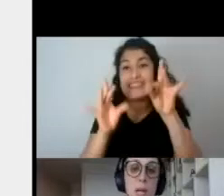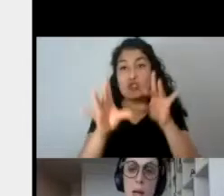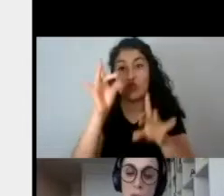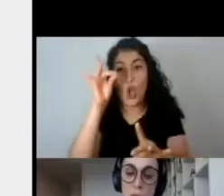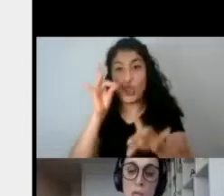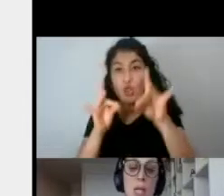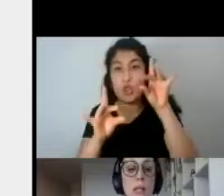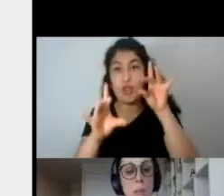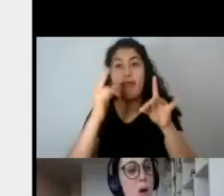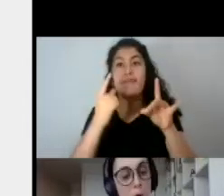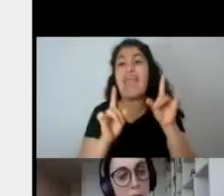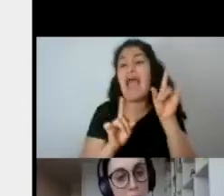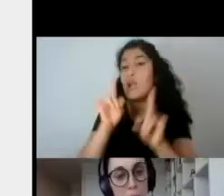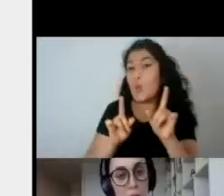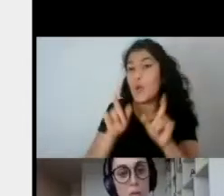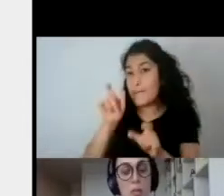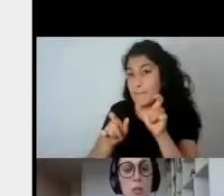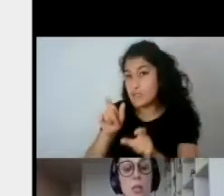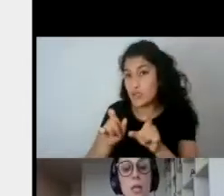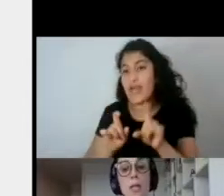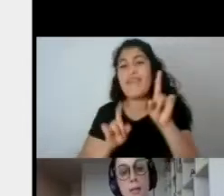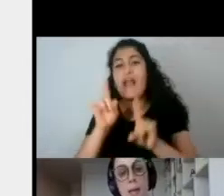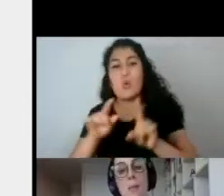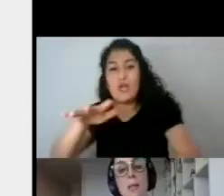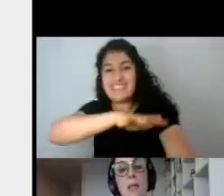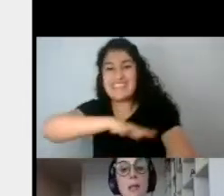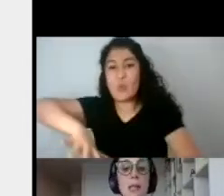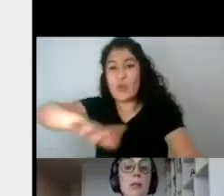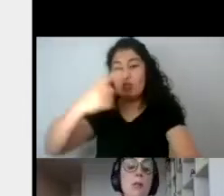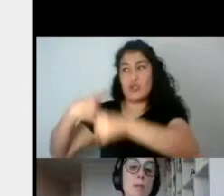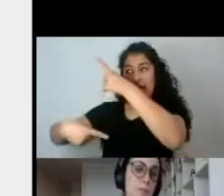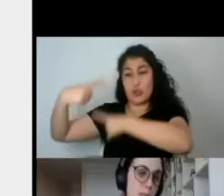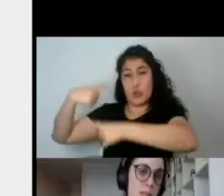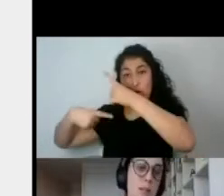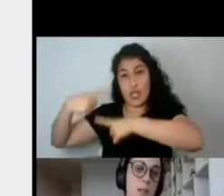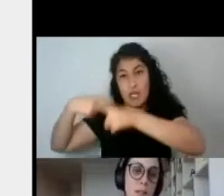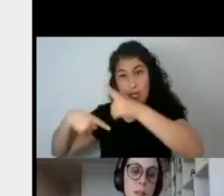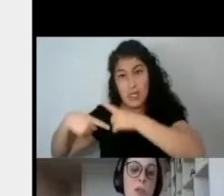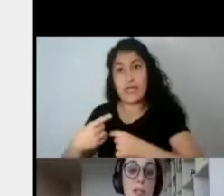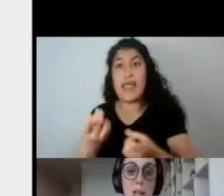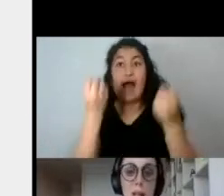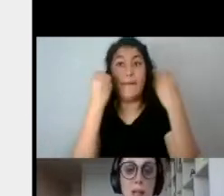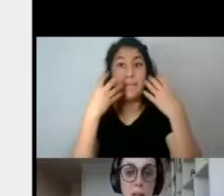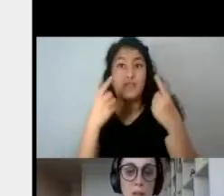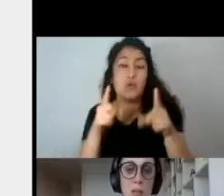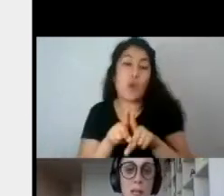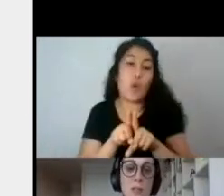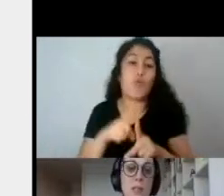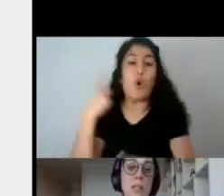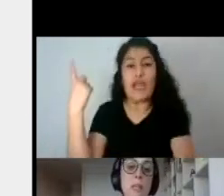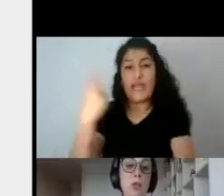determinadas personas, en determinados contextos históricos, y generalmente ha tendido a ser, en términos generales, el canon